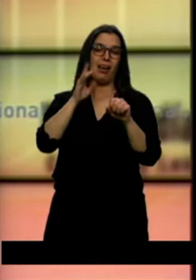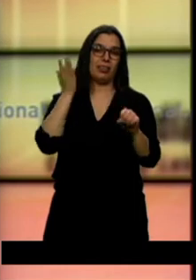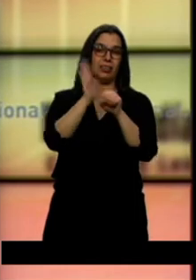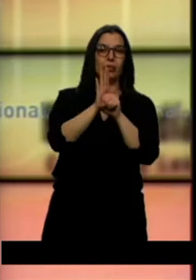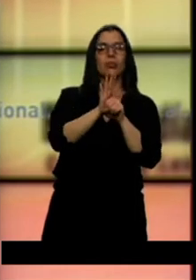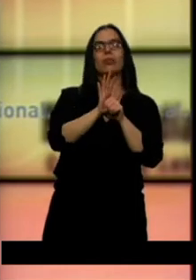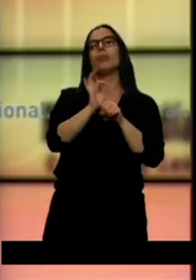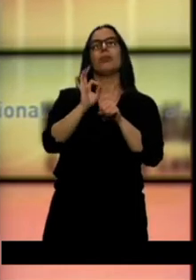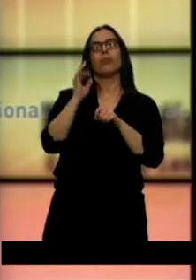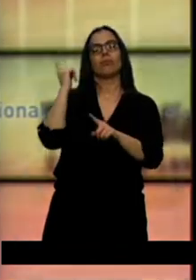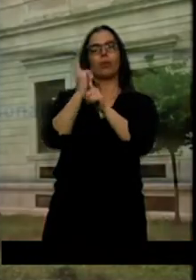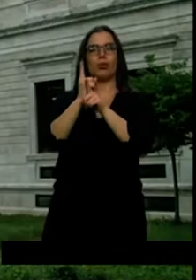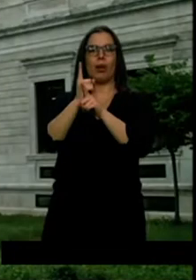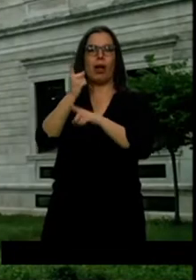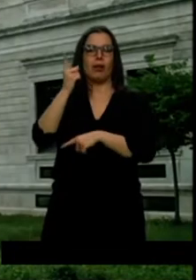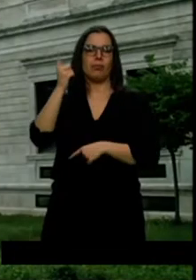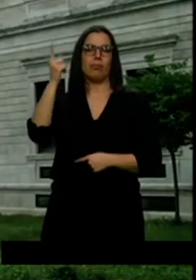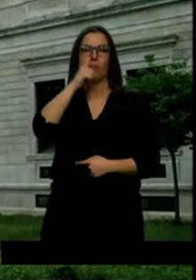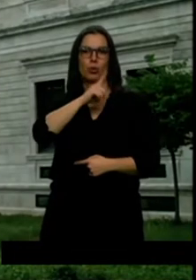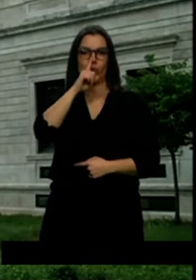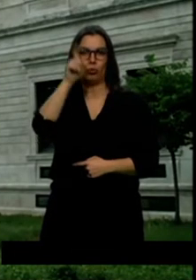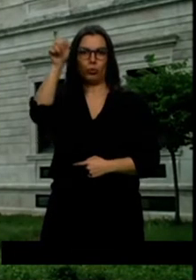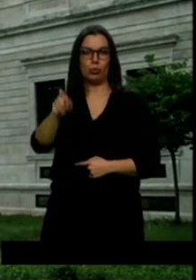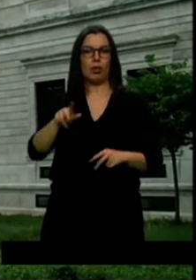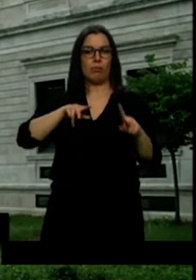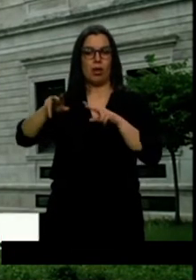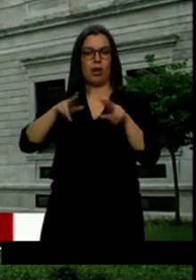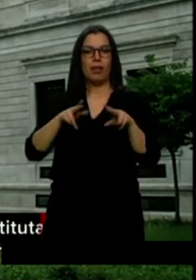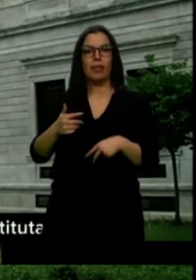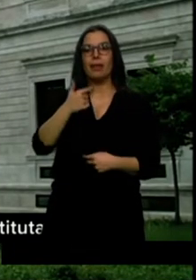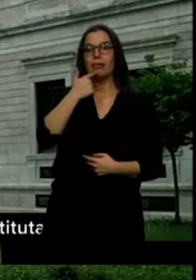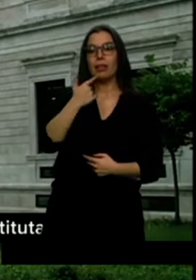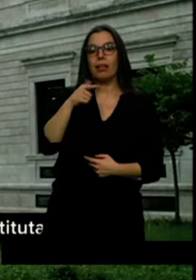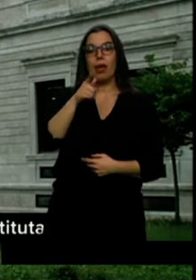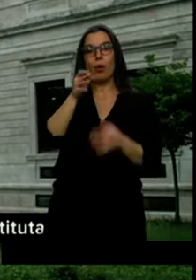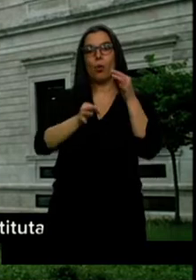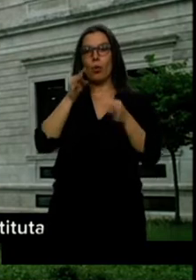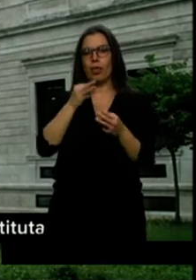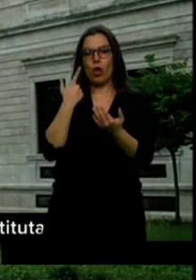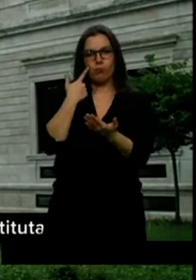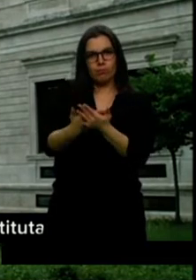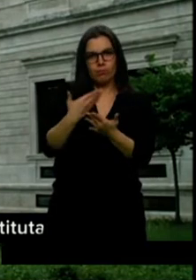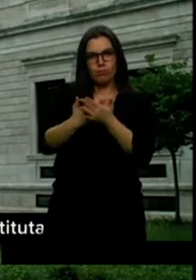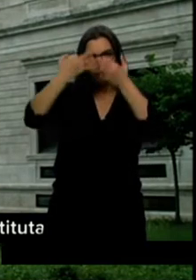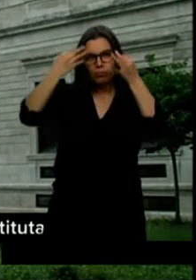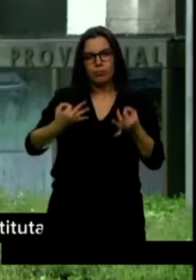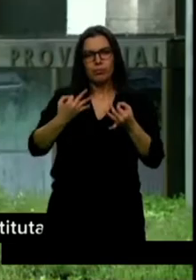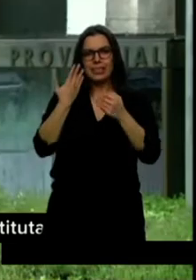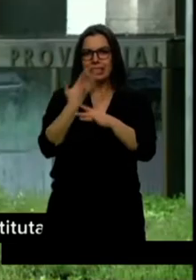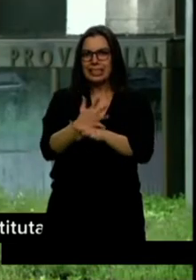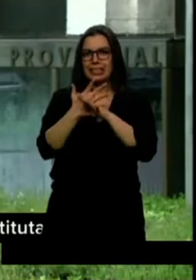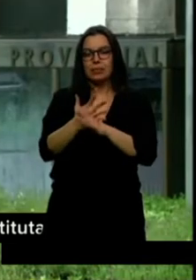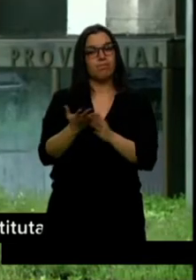prostituta en Miranda de Ebro. La sala considera que durante el juicio no quedó acreditado que mantuvieran relaciones sexuales, tan solo que tras pactar unos servicios